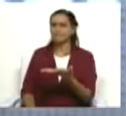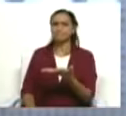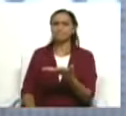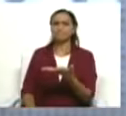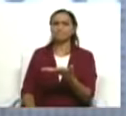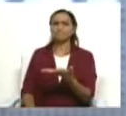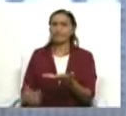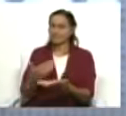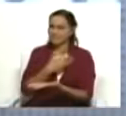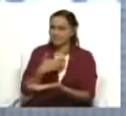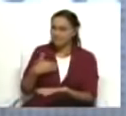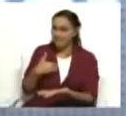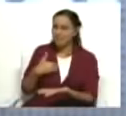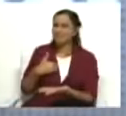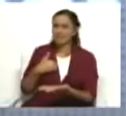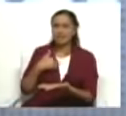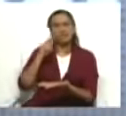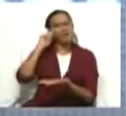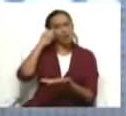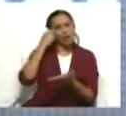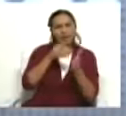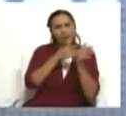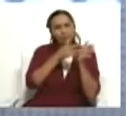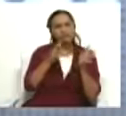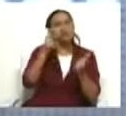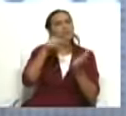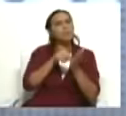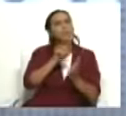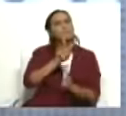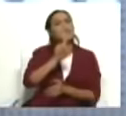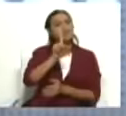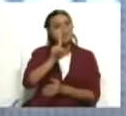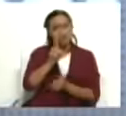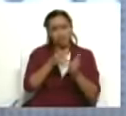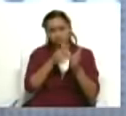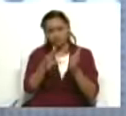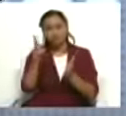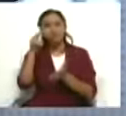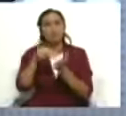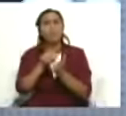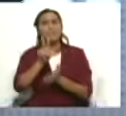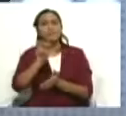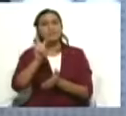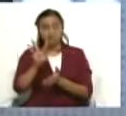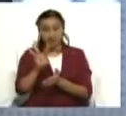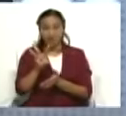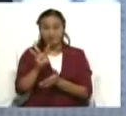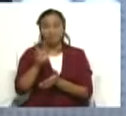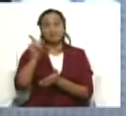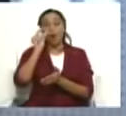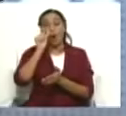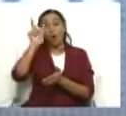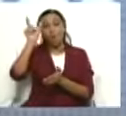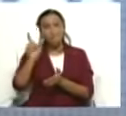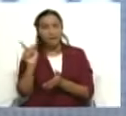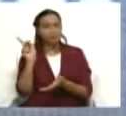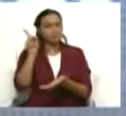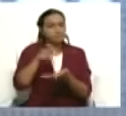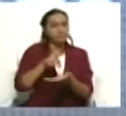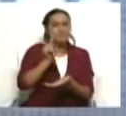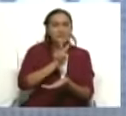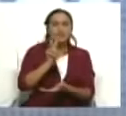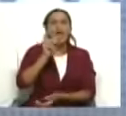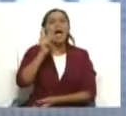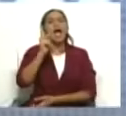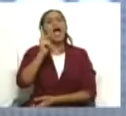2021 y 2023 Venezuela recibió cuatro visitas importantes, dos de ellas de Karim Khan, que es el fiscal jefe de la Corte Penal Internacional